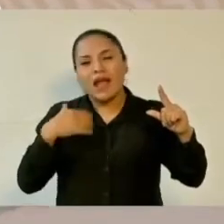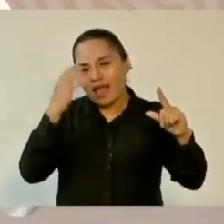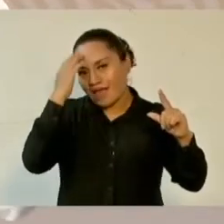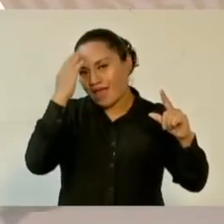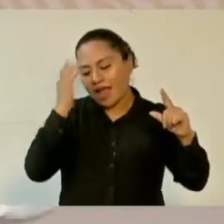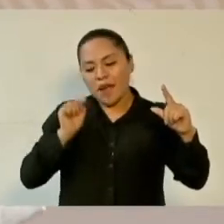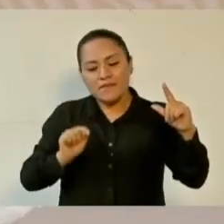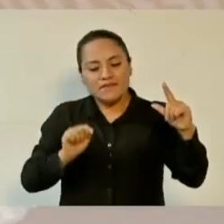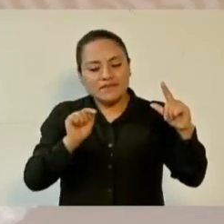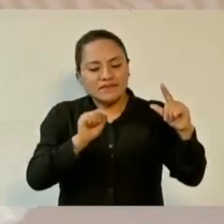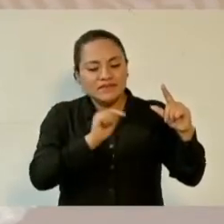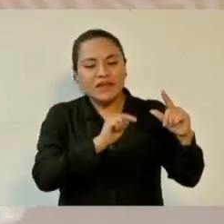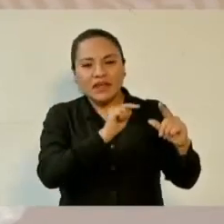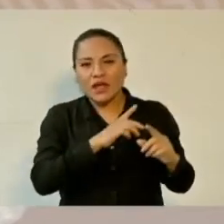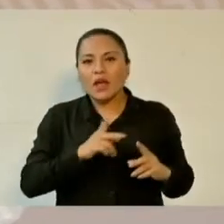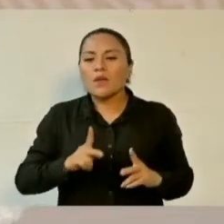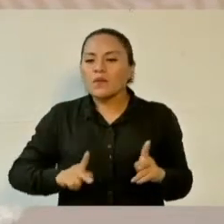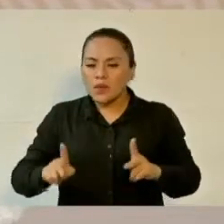pueblos limpios.